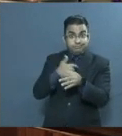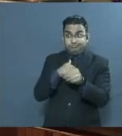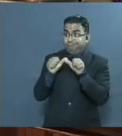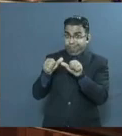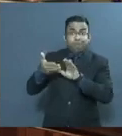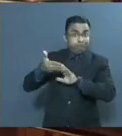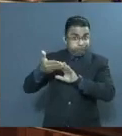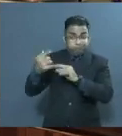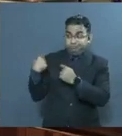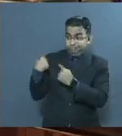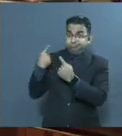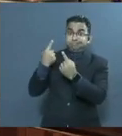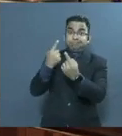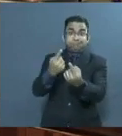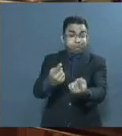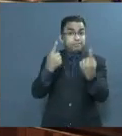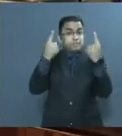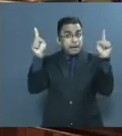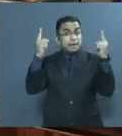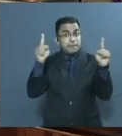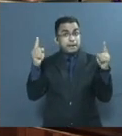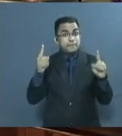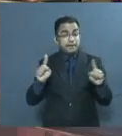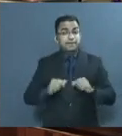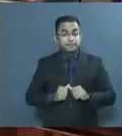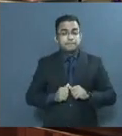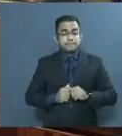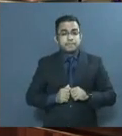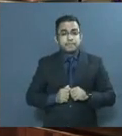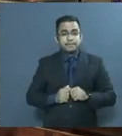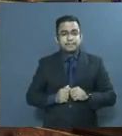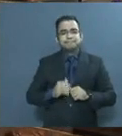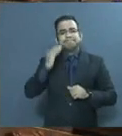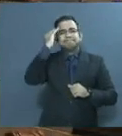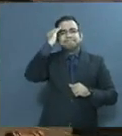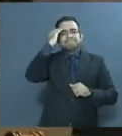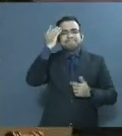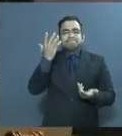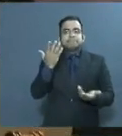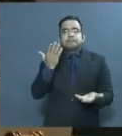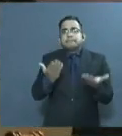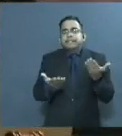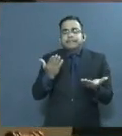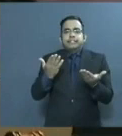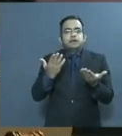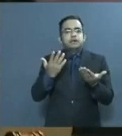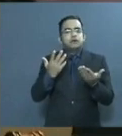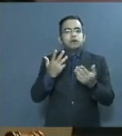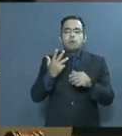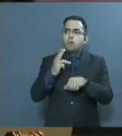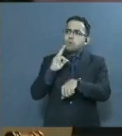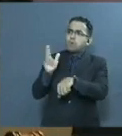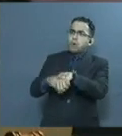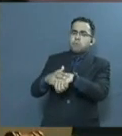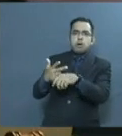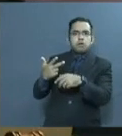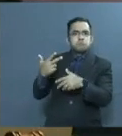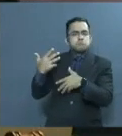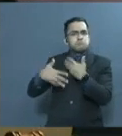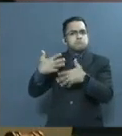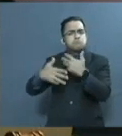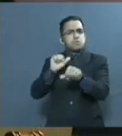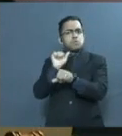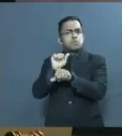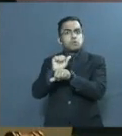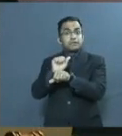nuestra tarea. Lo que en circunstancias normales habría tomado años debió ser realizado en